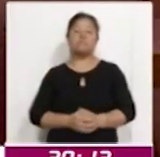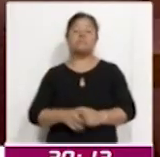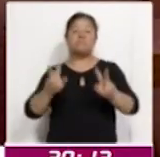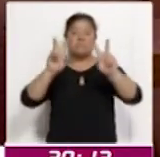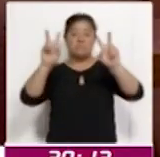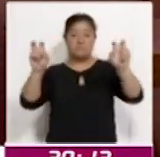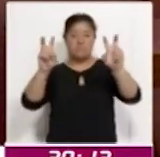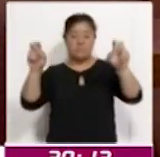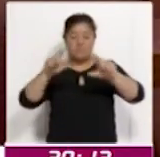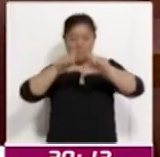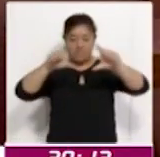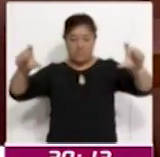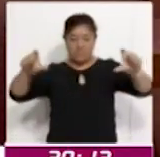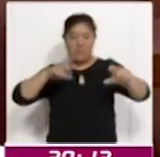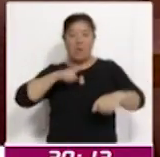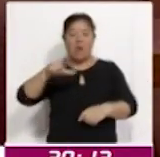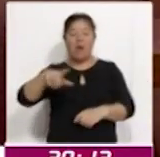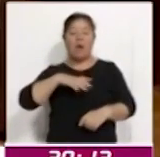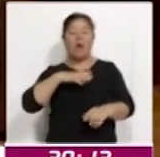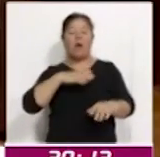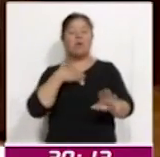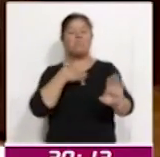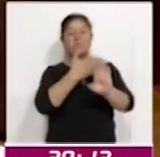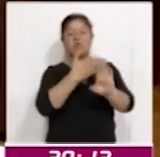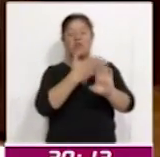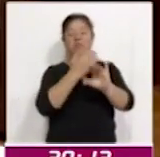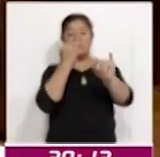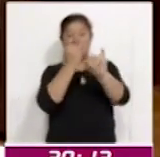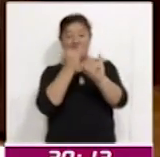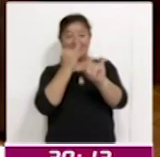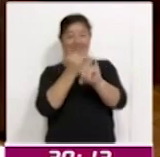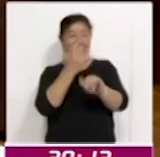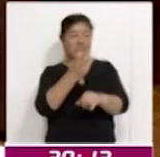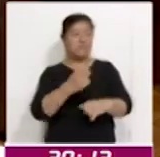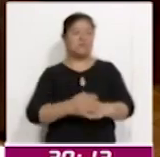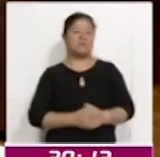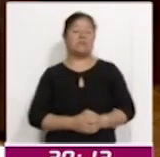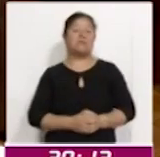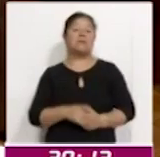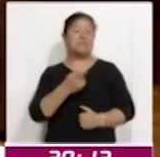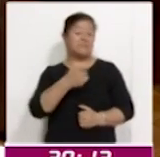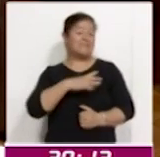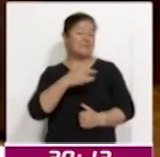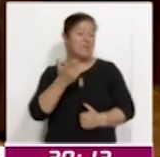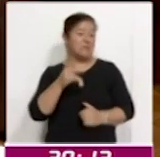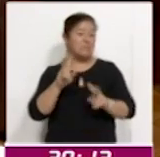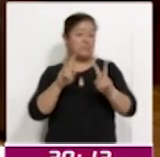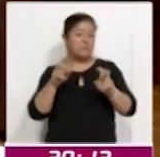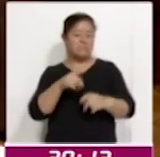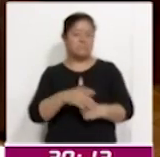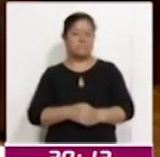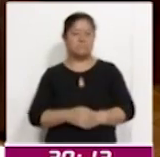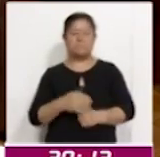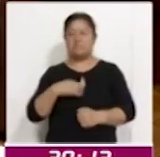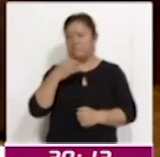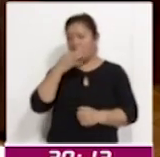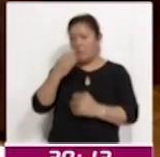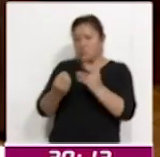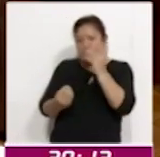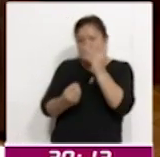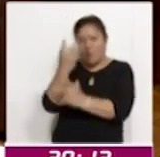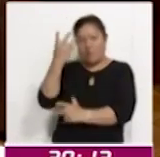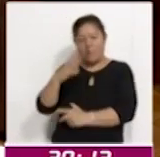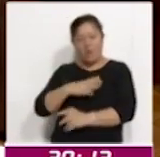tema central va a ser la violencia digital. Uno de los temas que, bueno, desafortunadamente... Podemos decir, la nueva violencia que se está